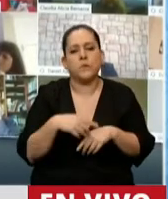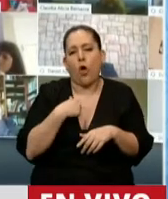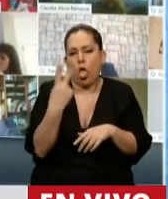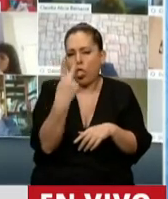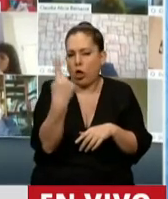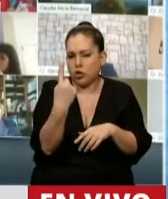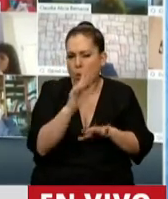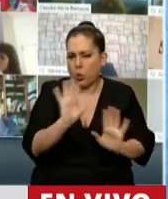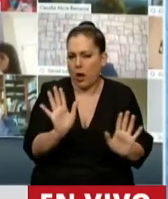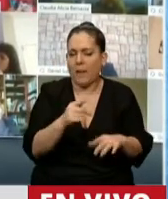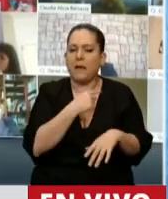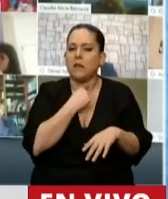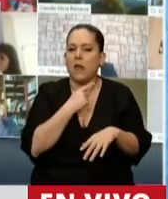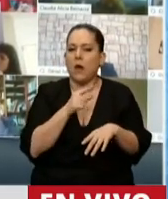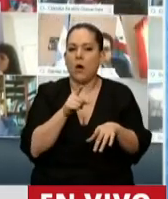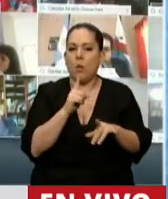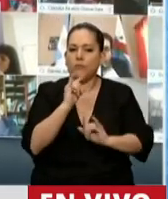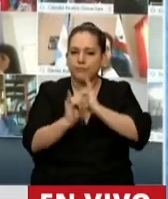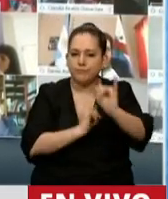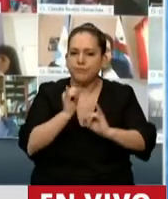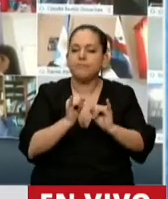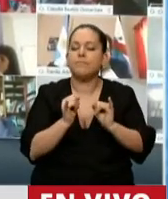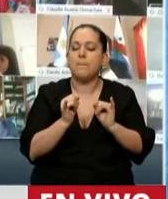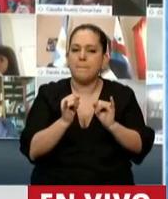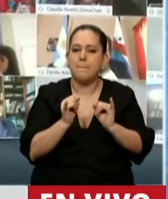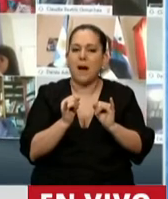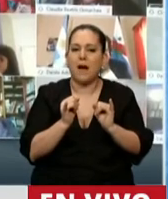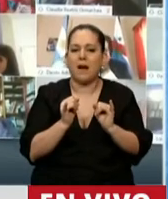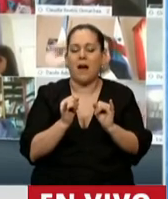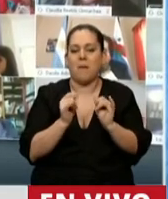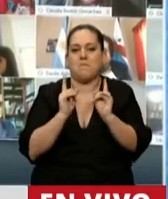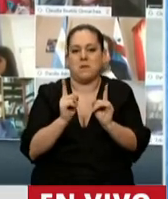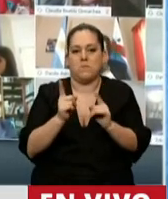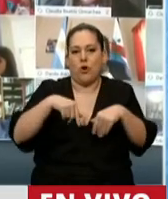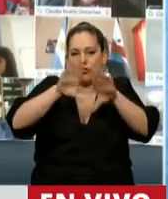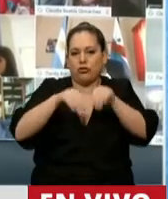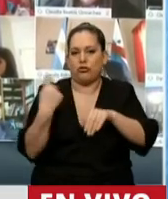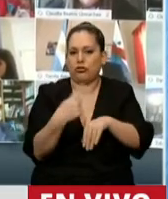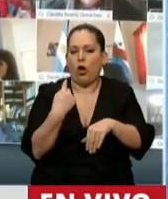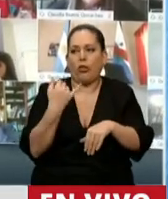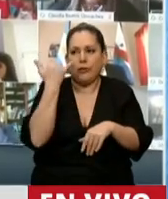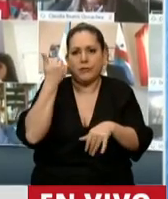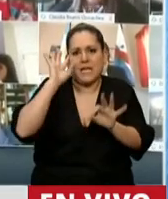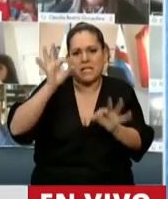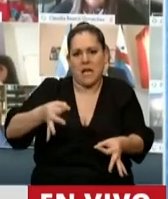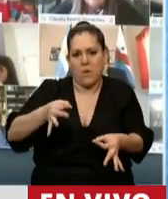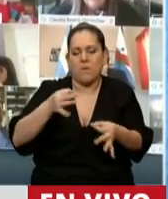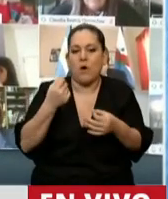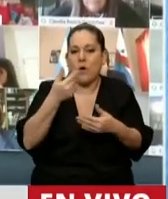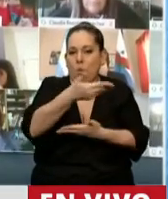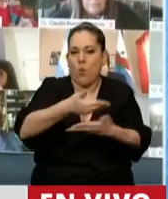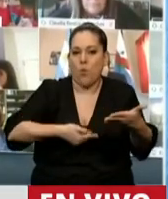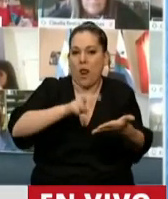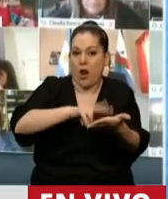segundos nada más para interpretar y revalidar lo que todos hemos sido receptores de una nota que